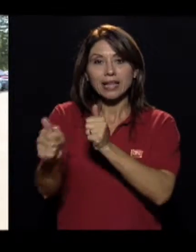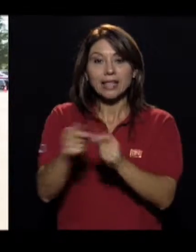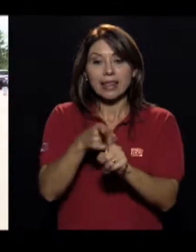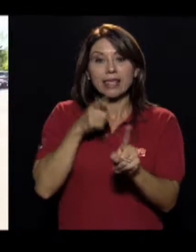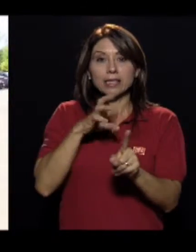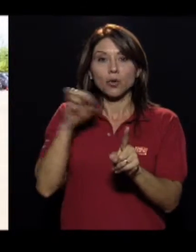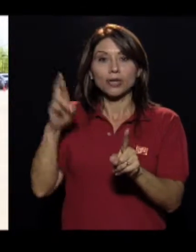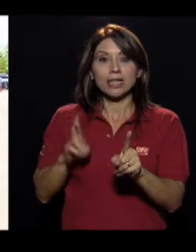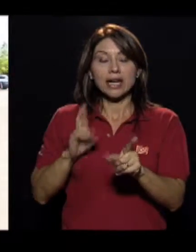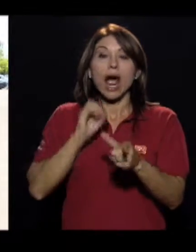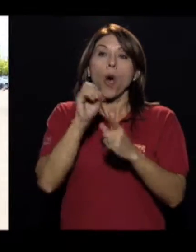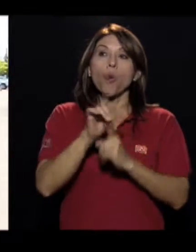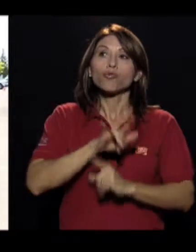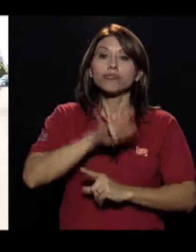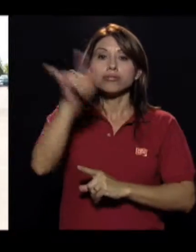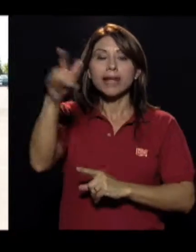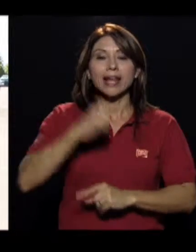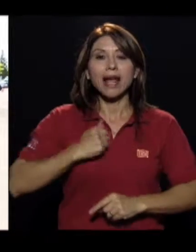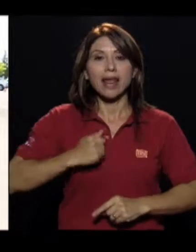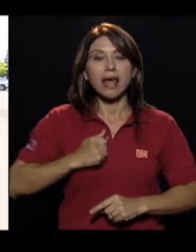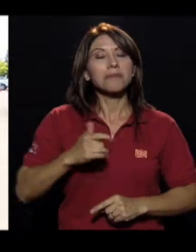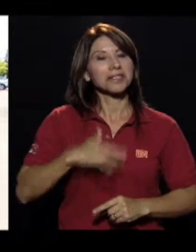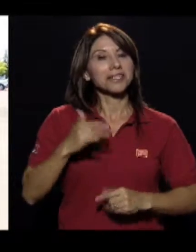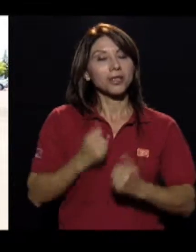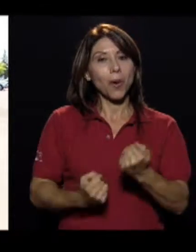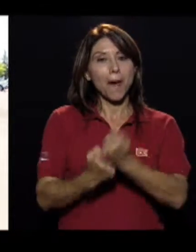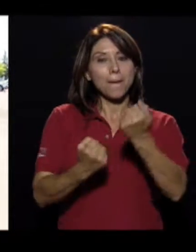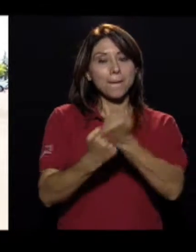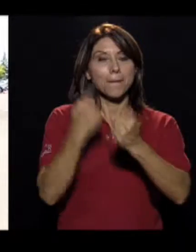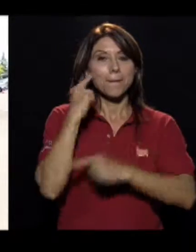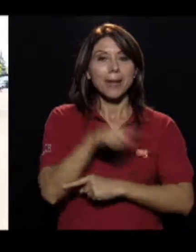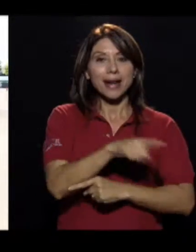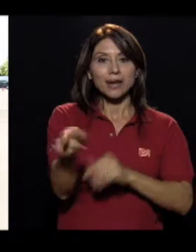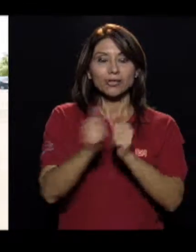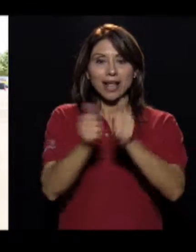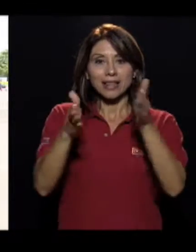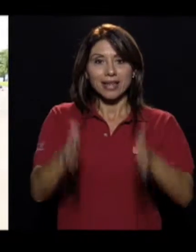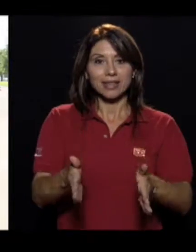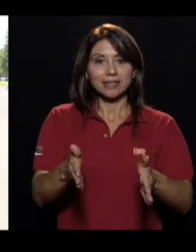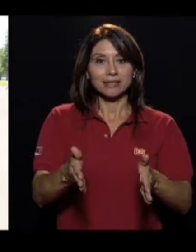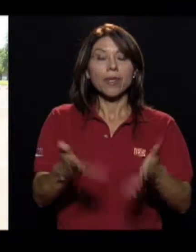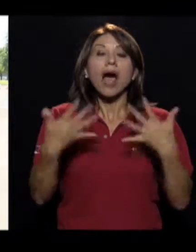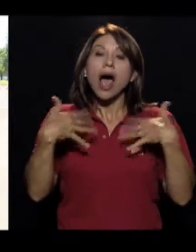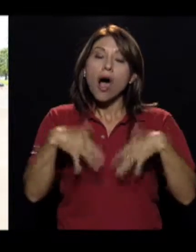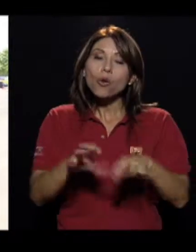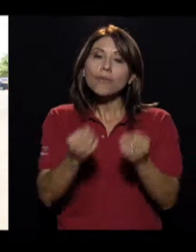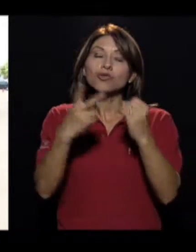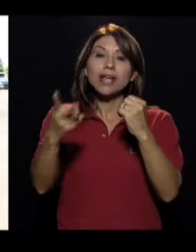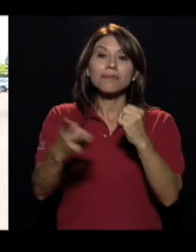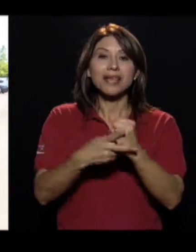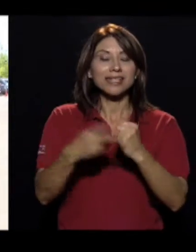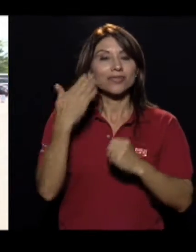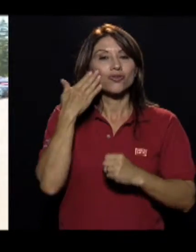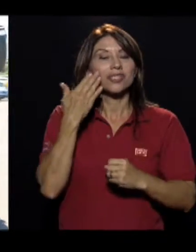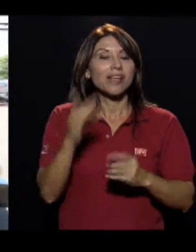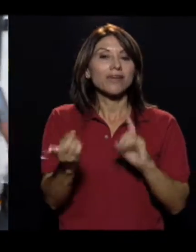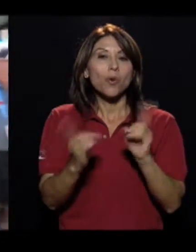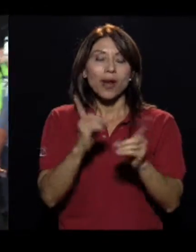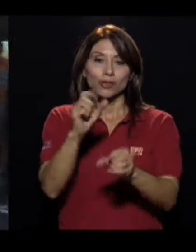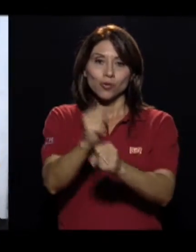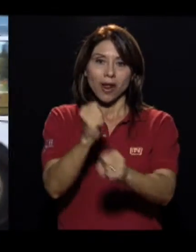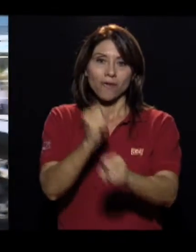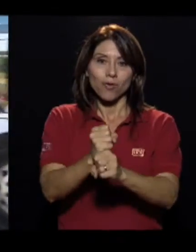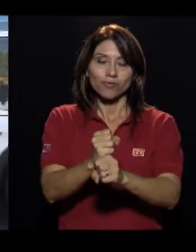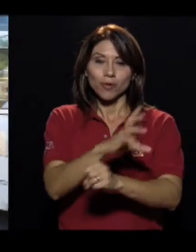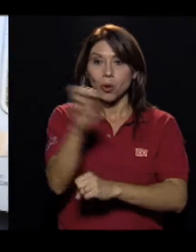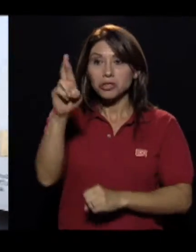las y los atletas. Ya sea desde Costa Rica o en Canadá, el apoyo se hizo sentir para nuestros paraatletas. Aunque su labor es muchas